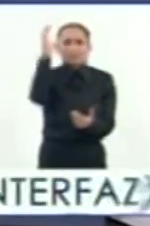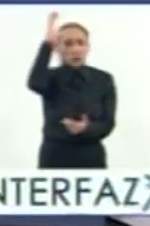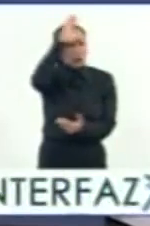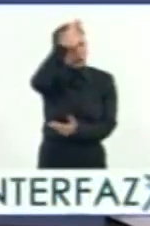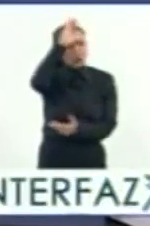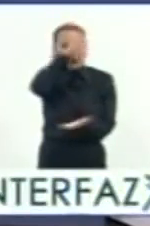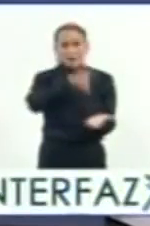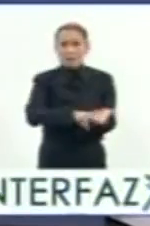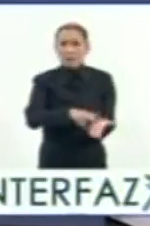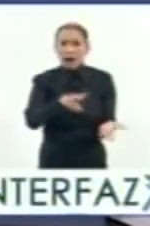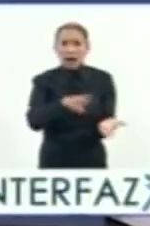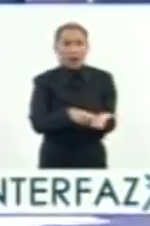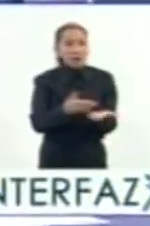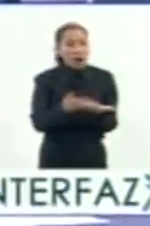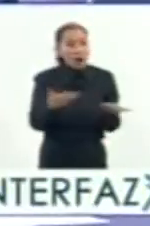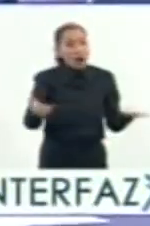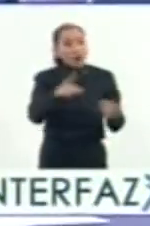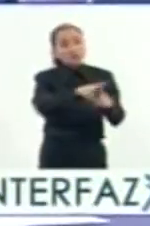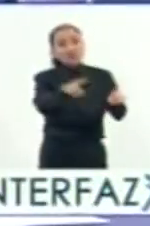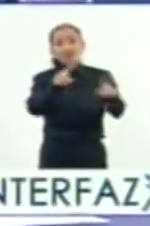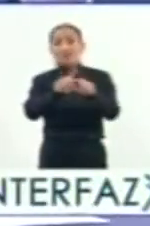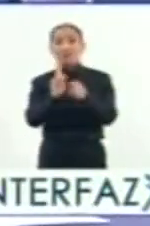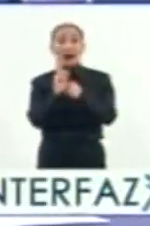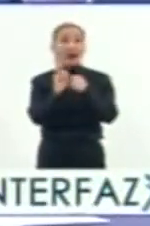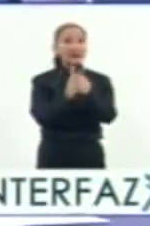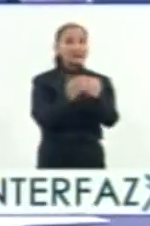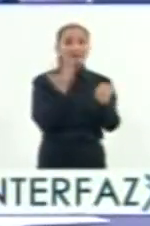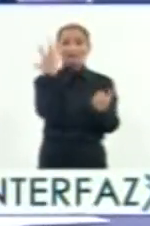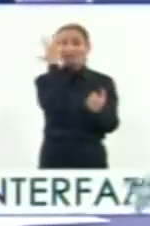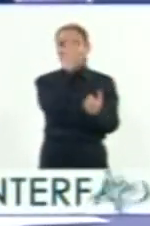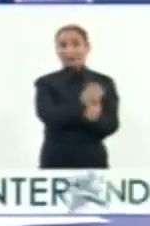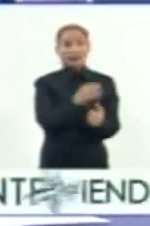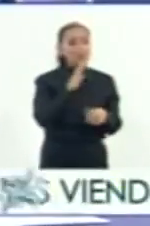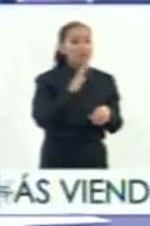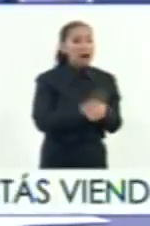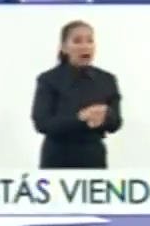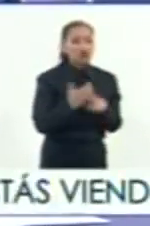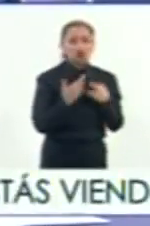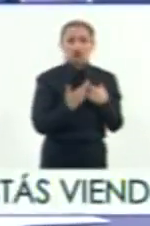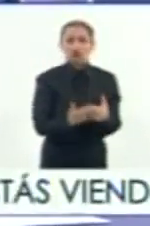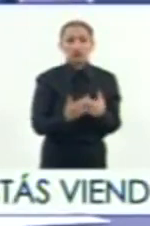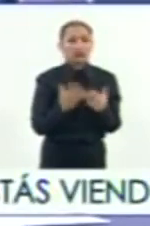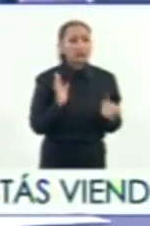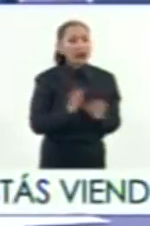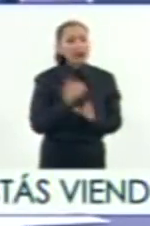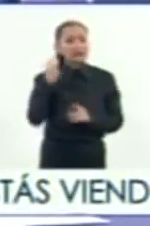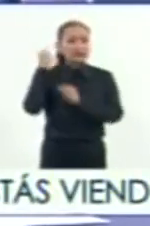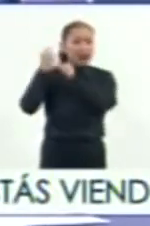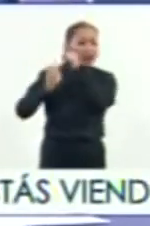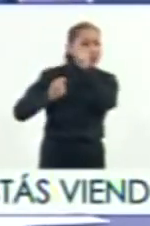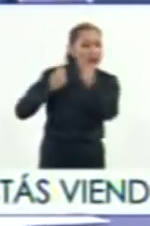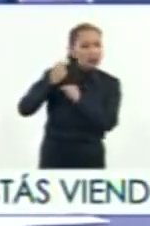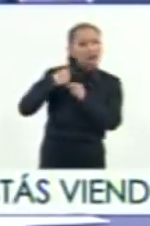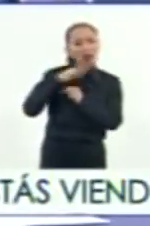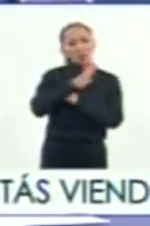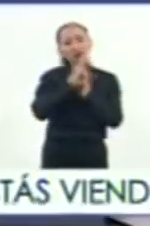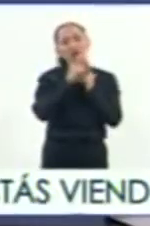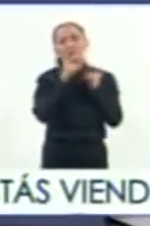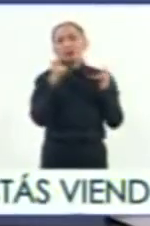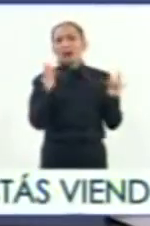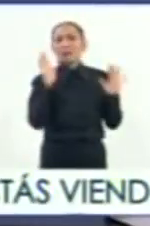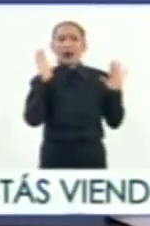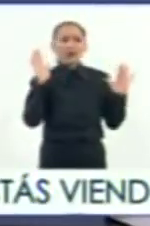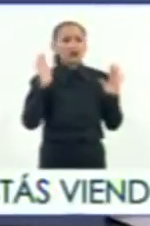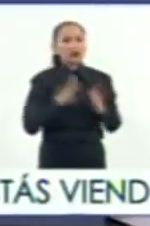que hoy nos hace un país más diverso, un país más rico, con más tradición y con una historia